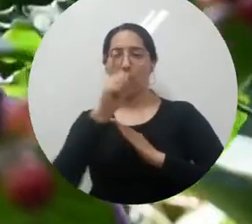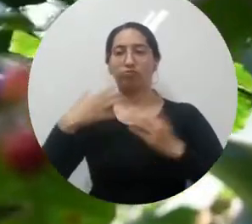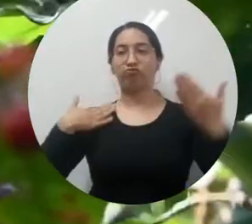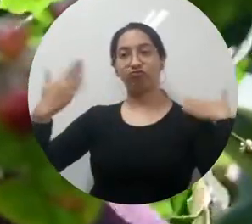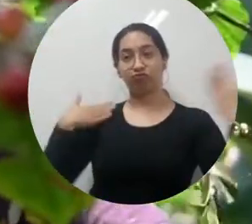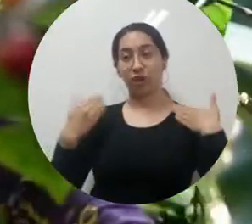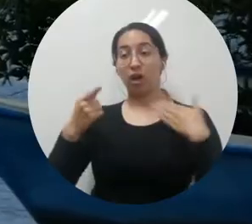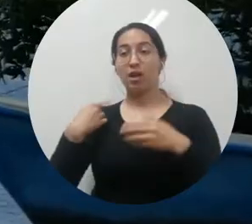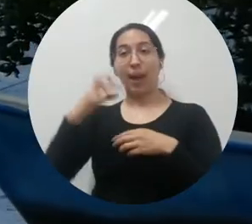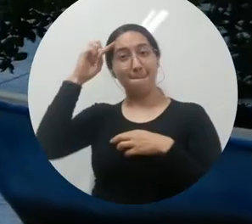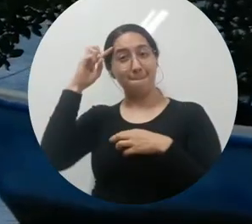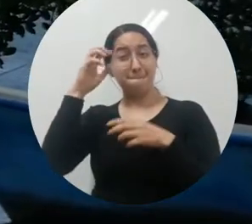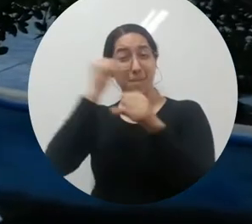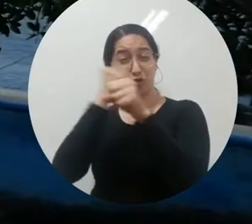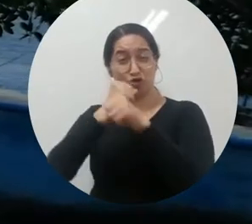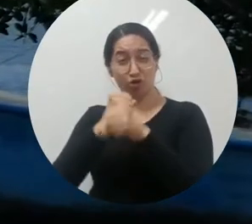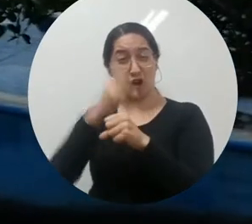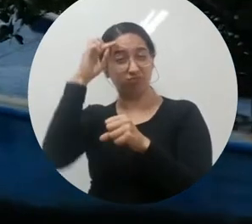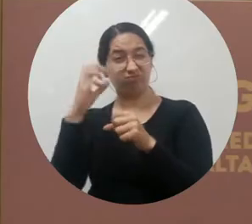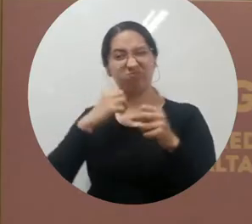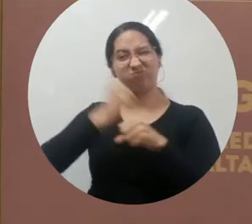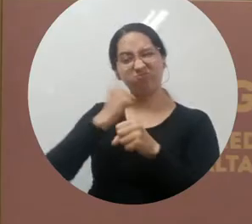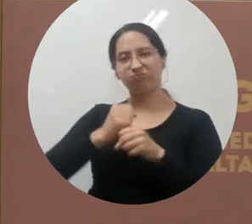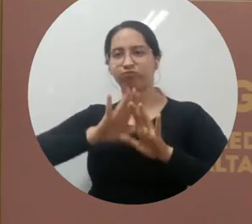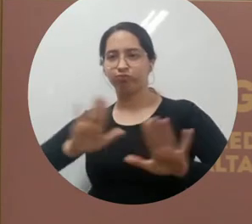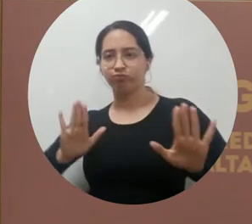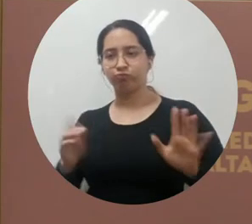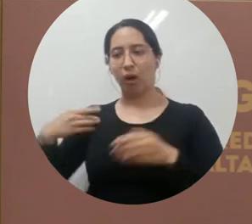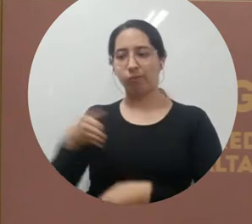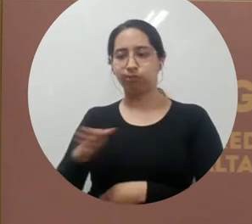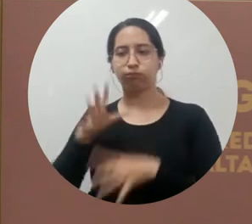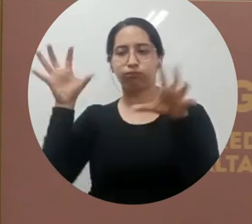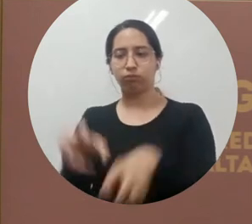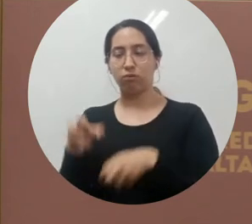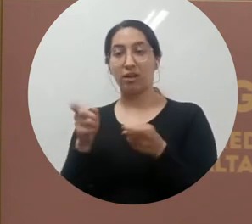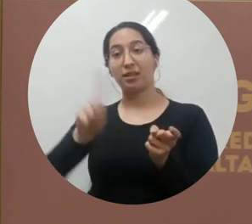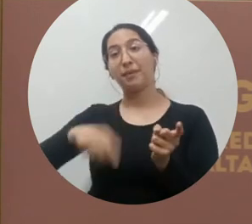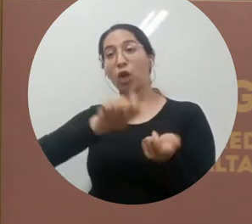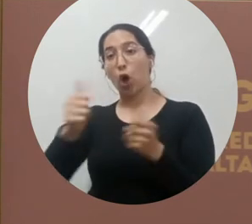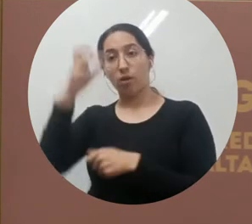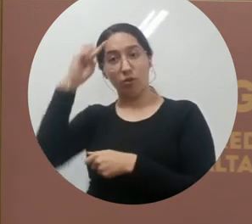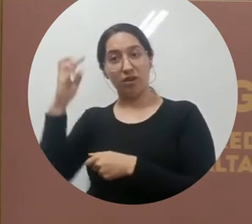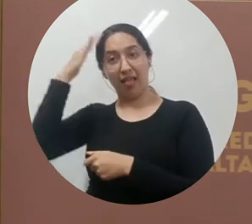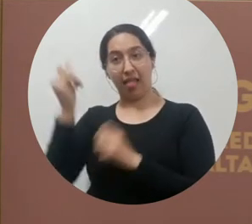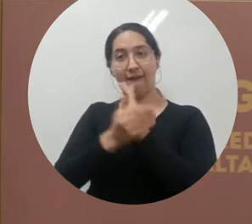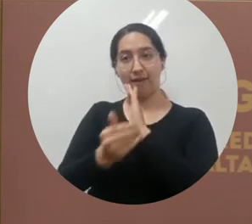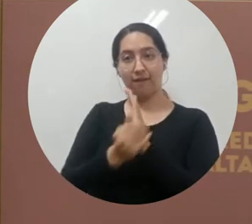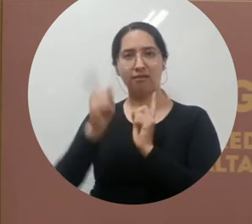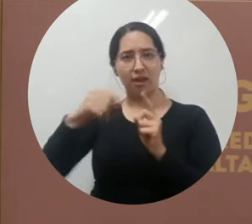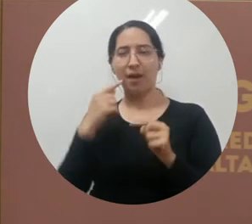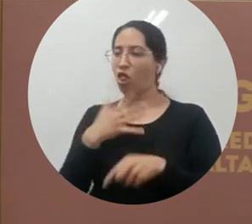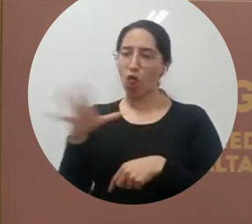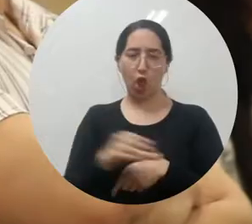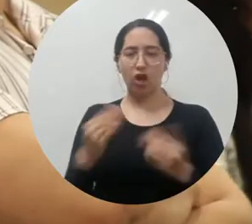que el campesinado, que los pescadores artesanales y otros, en este caso también comunidades académicas de tipo social, se ven